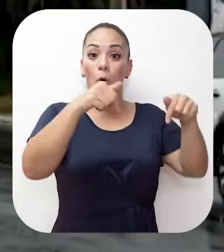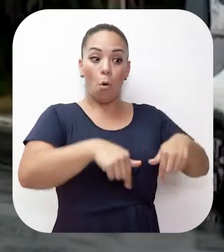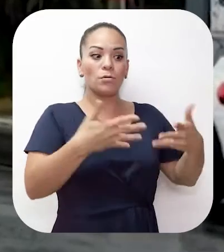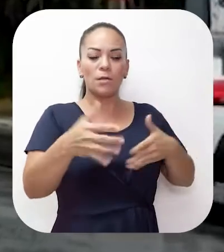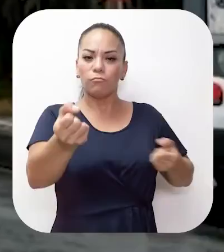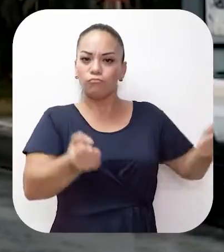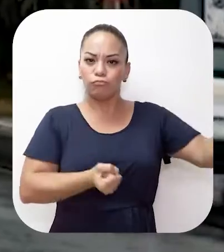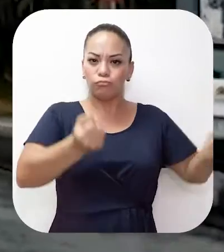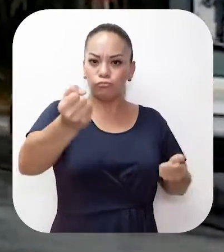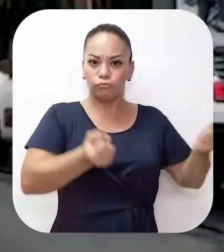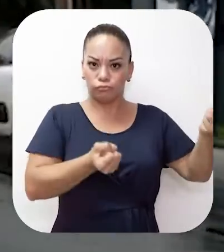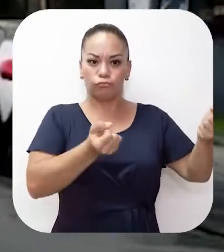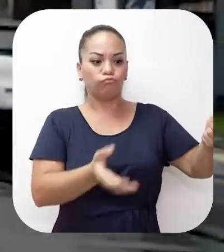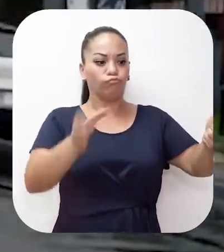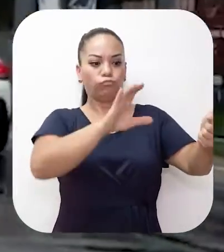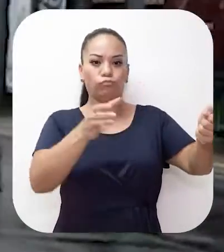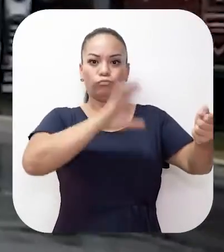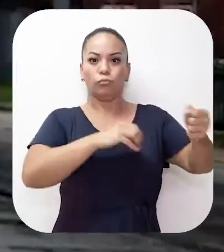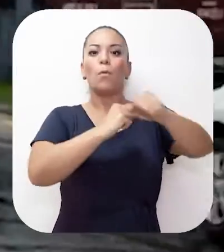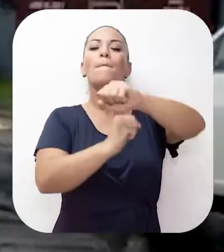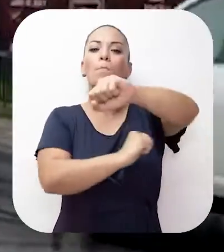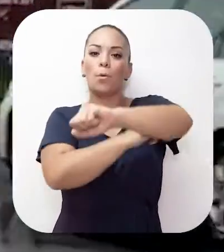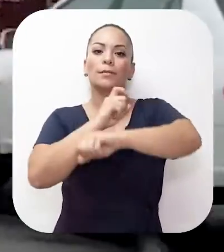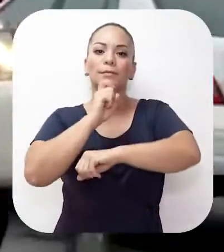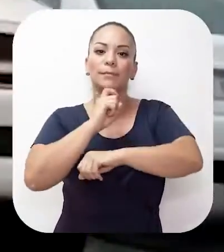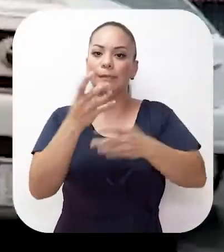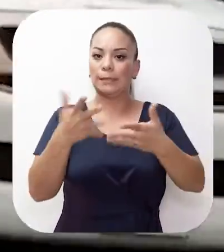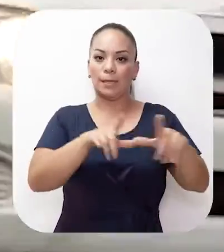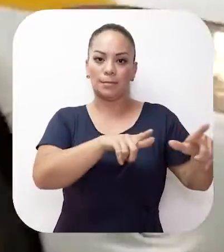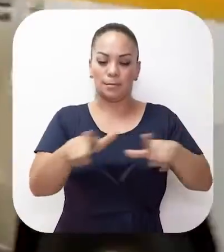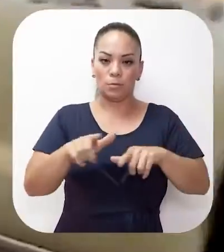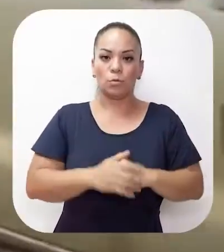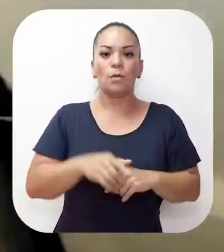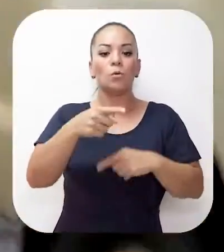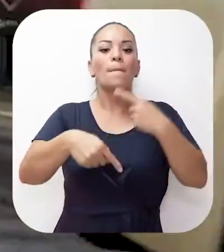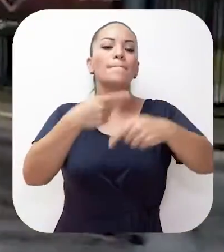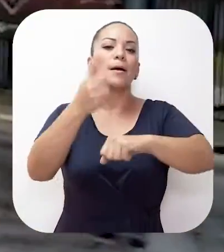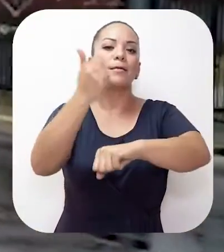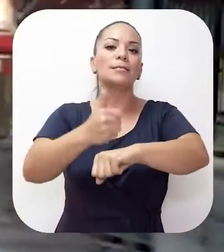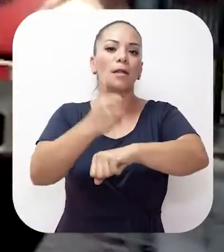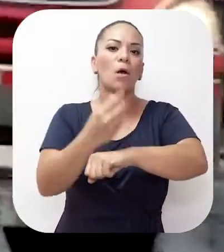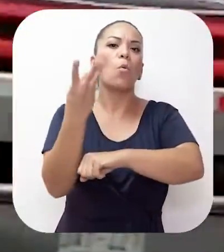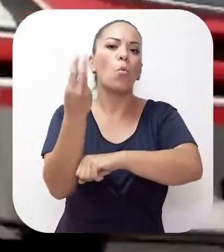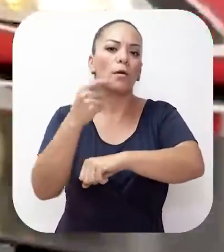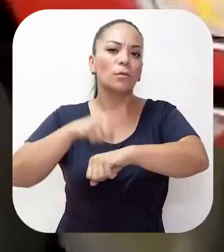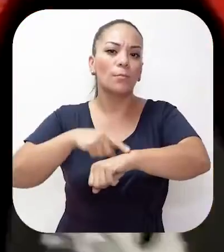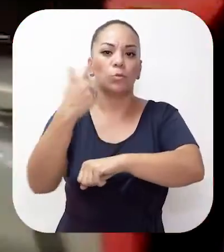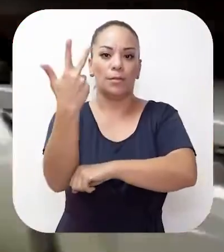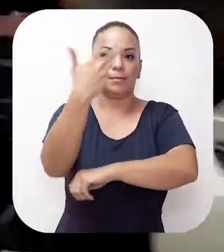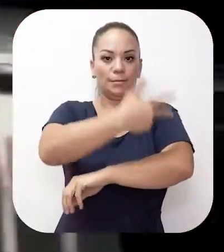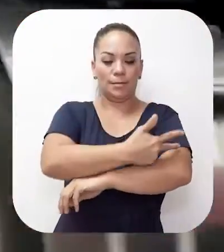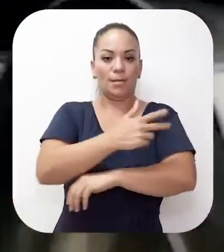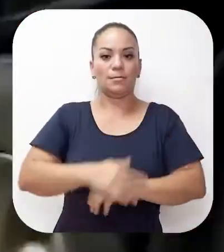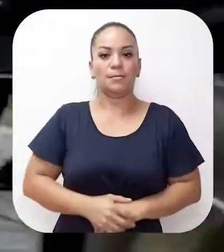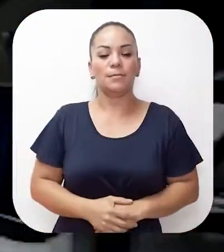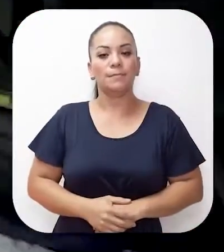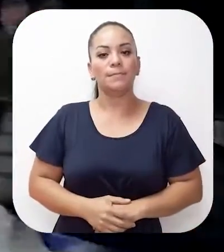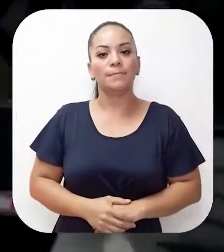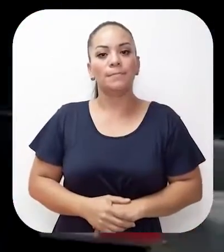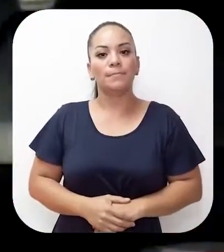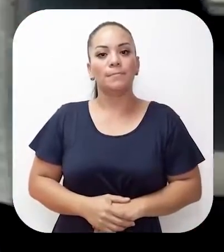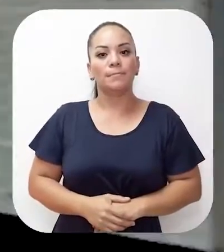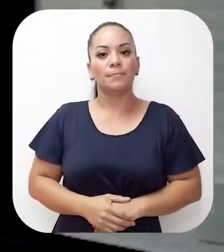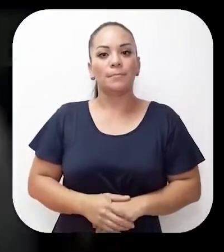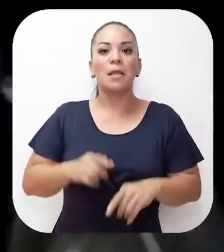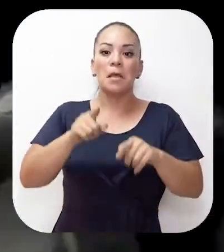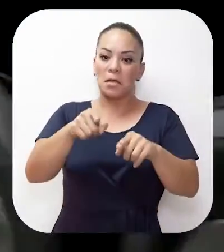hoy montamos en camiones puentes modulares y estos puentes van a ser instalados en cosa de tres días. Van a